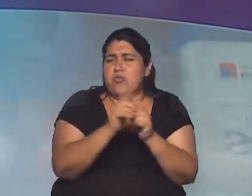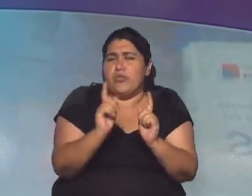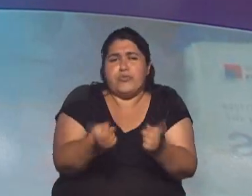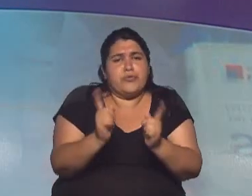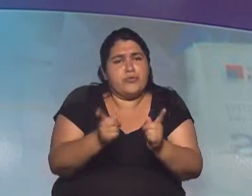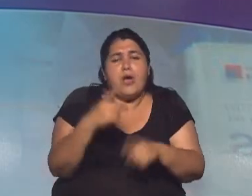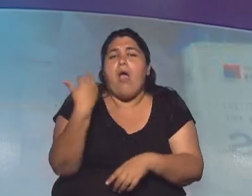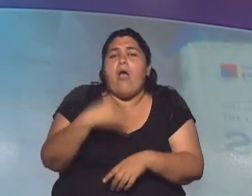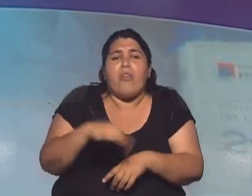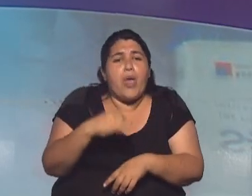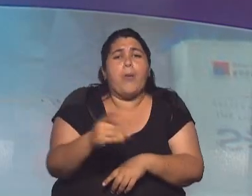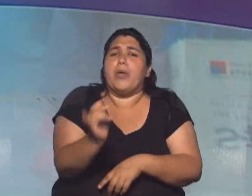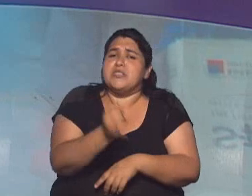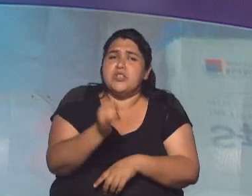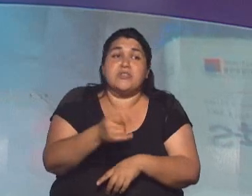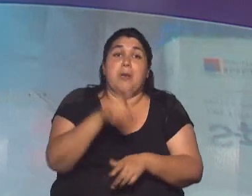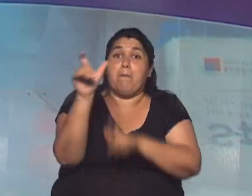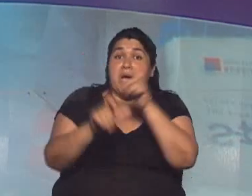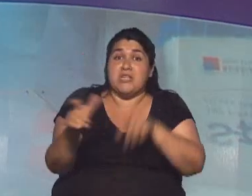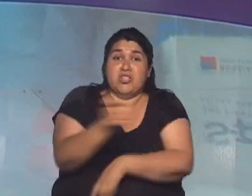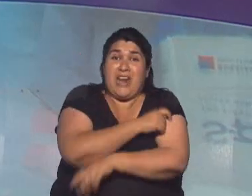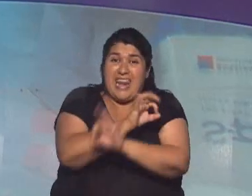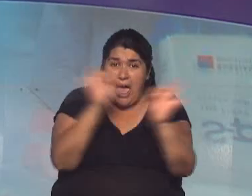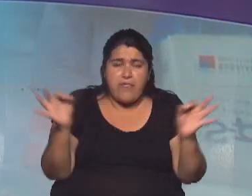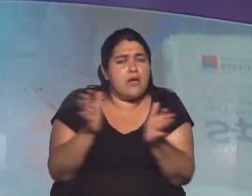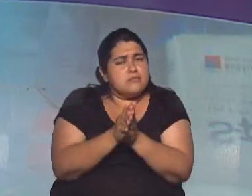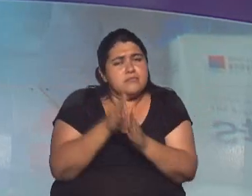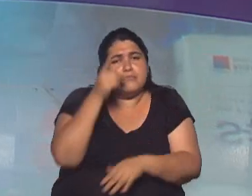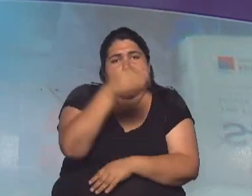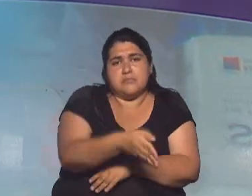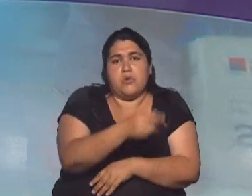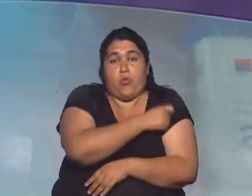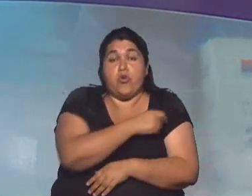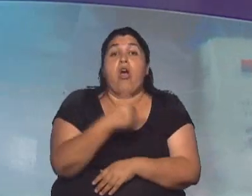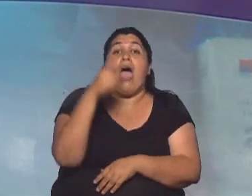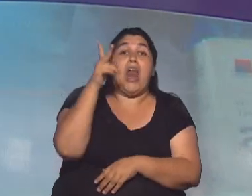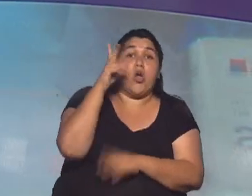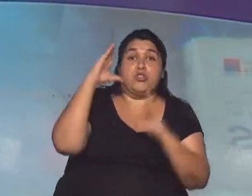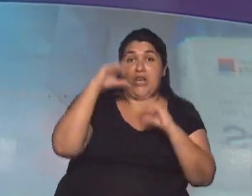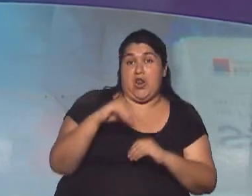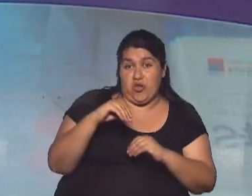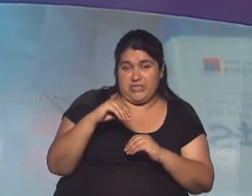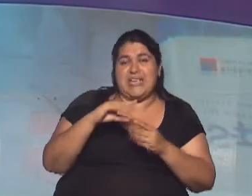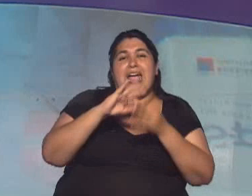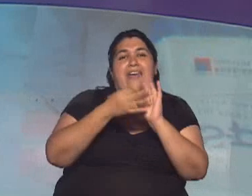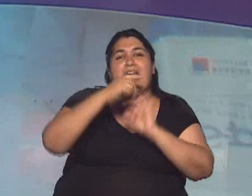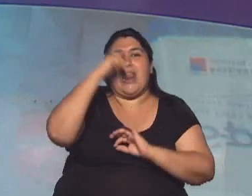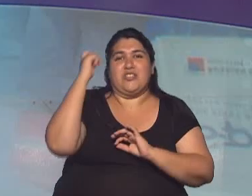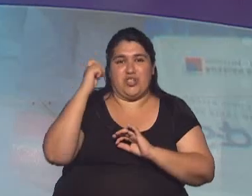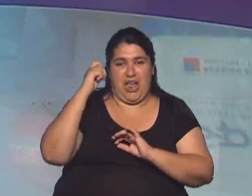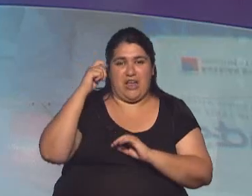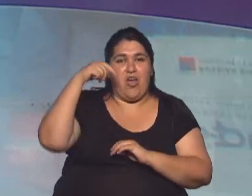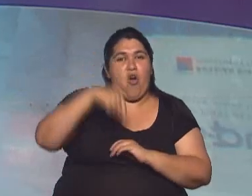aplicarse la primera o la segunda dosis a aquellos que todavía no se hayan inoculado. A las 20 habrá Cadena Nacional, el mensaje del presidente Alberto Fernández de este